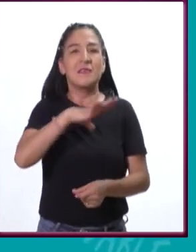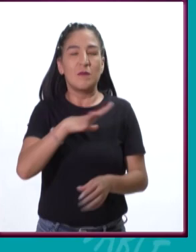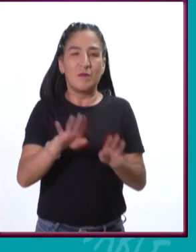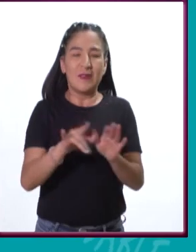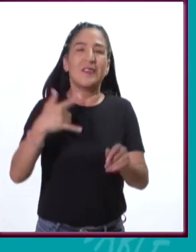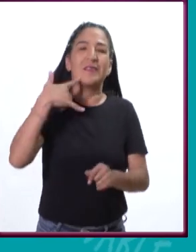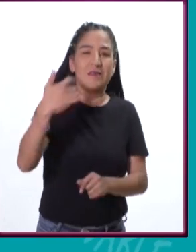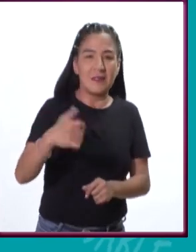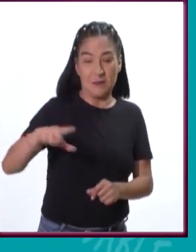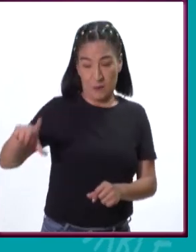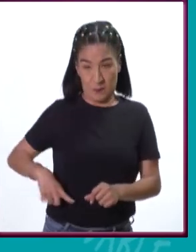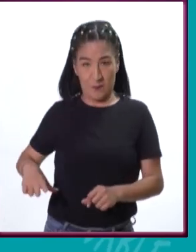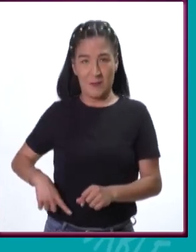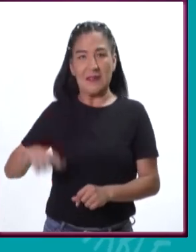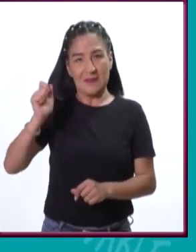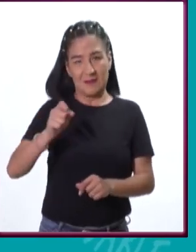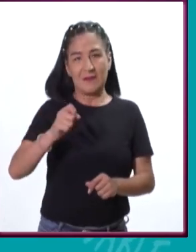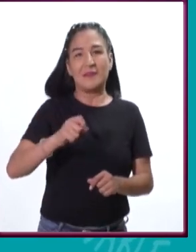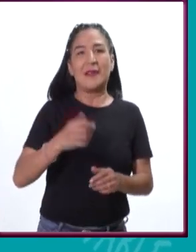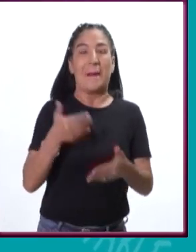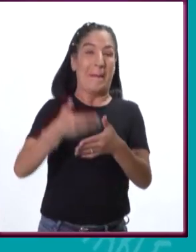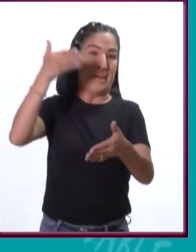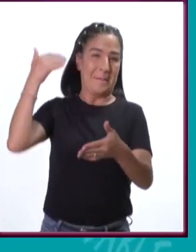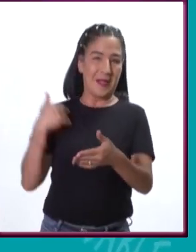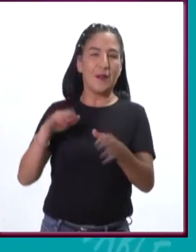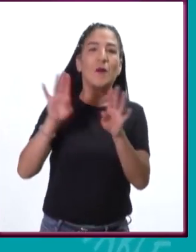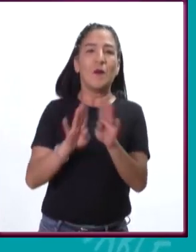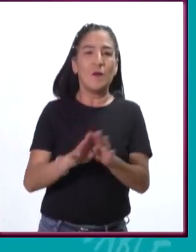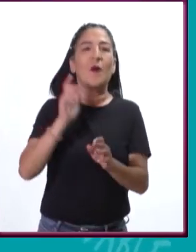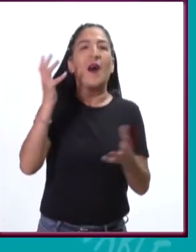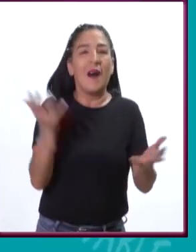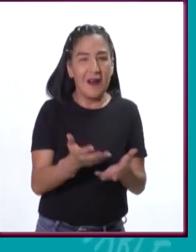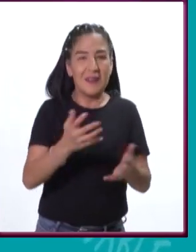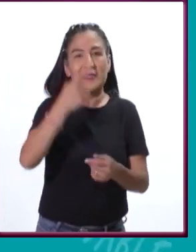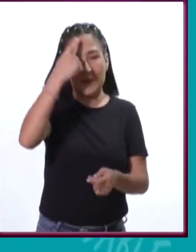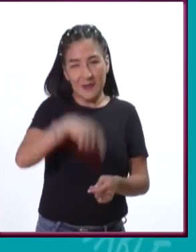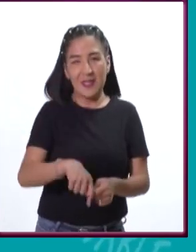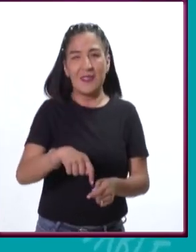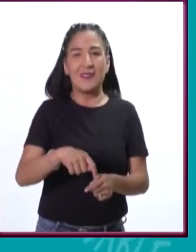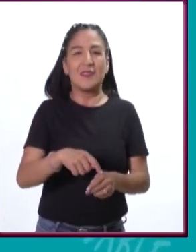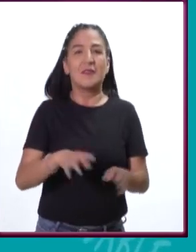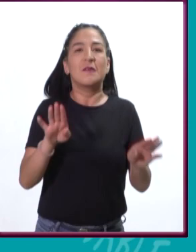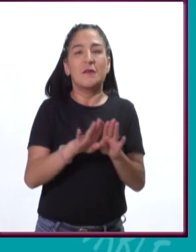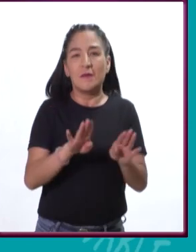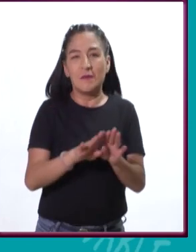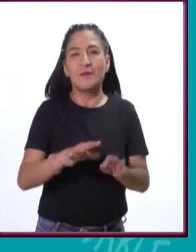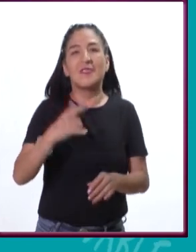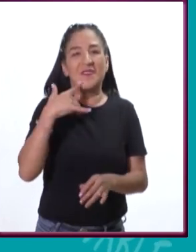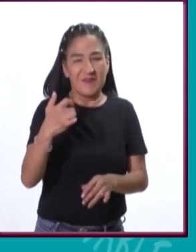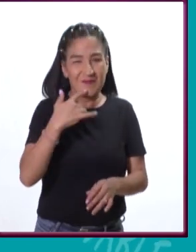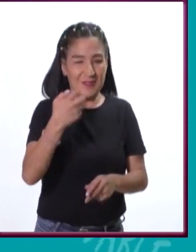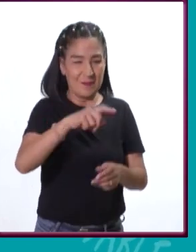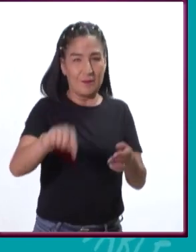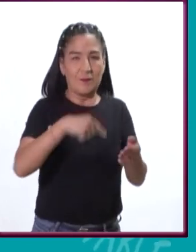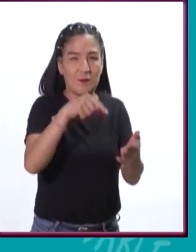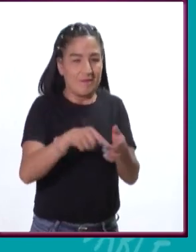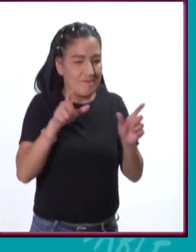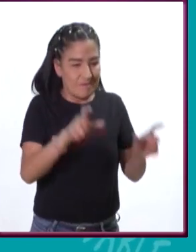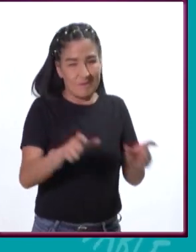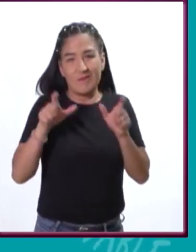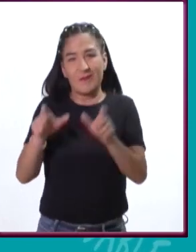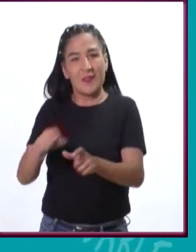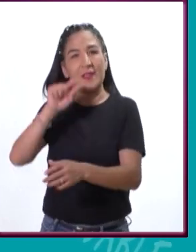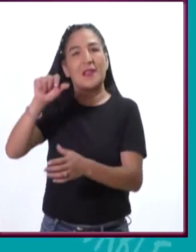nos mantiene toda esa diversidad. Pero además, pero además, tenemos el